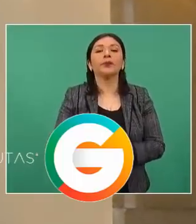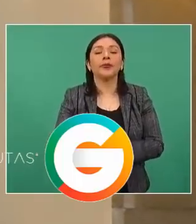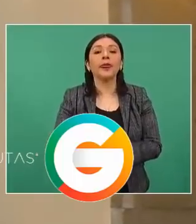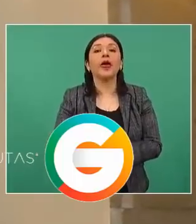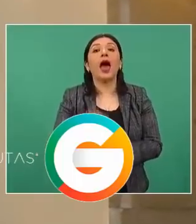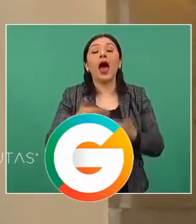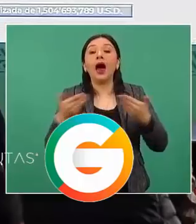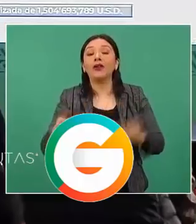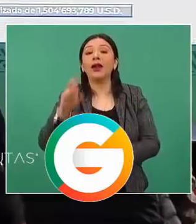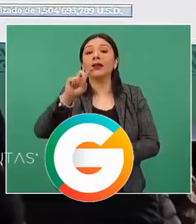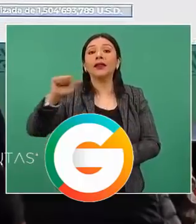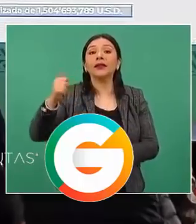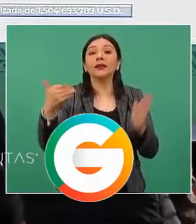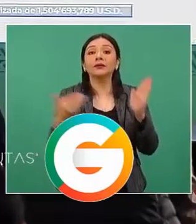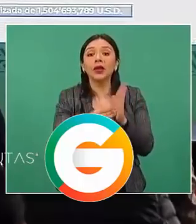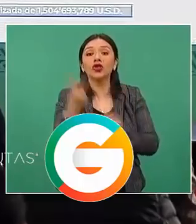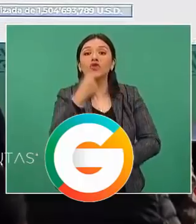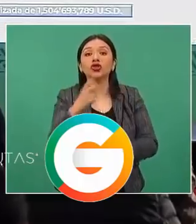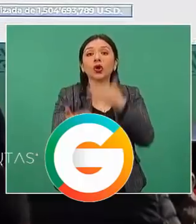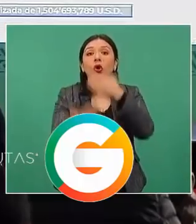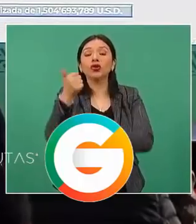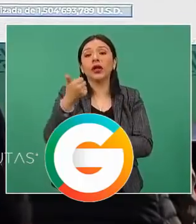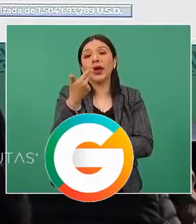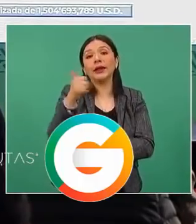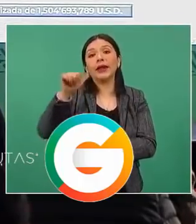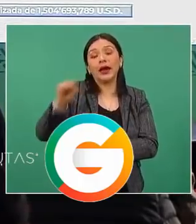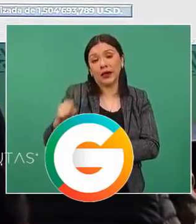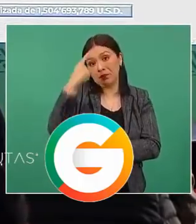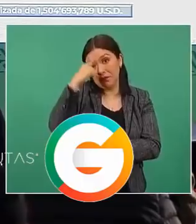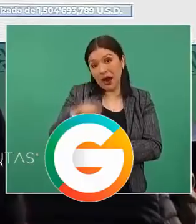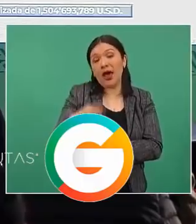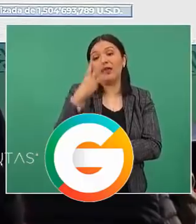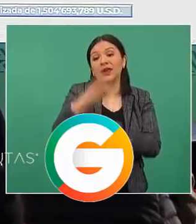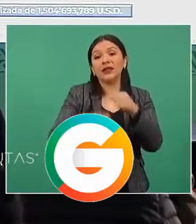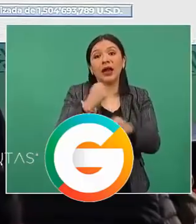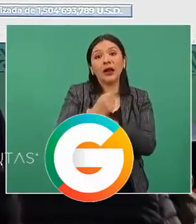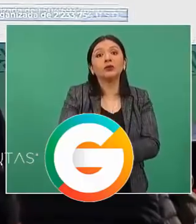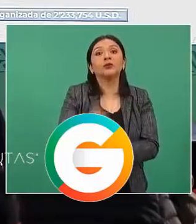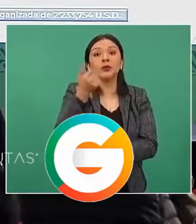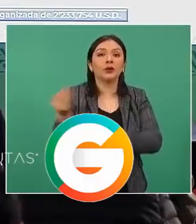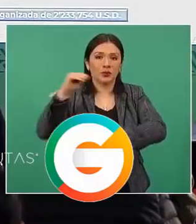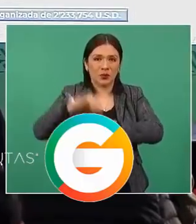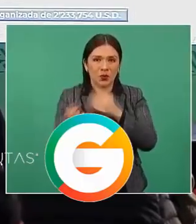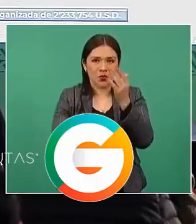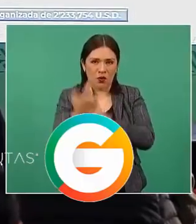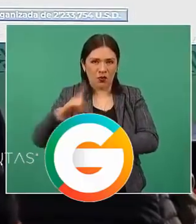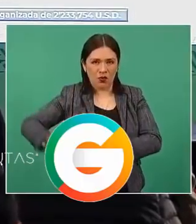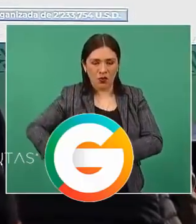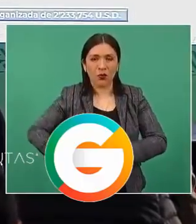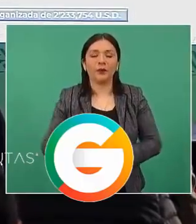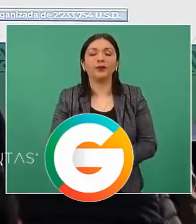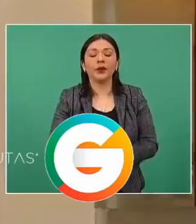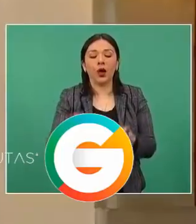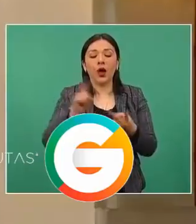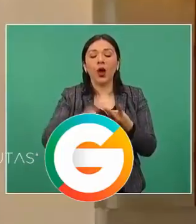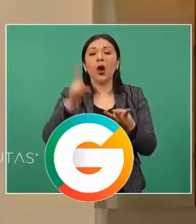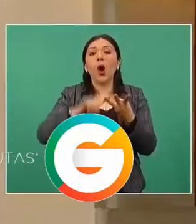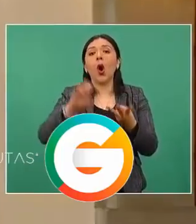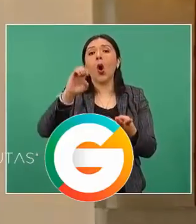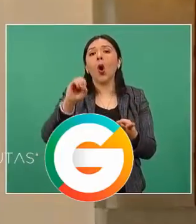211 hectáreas en los tres primeros años. Adelante. En goma de opio,